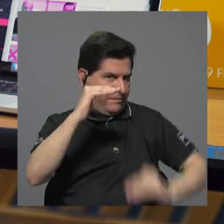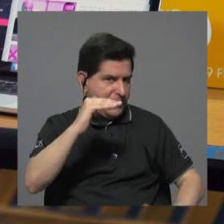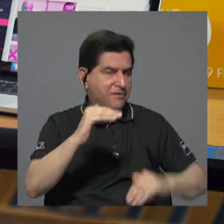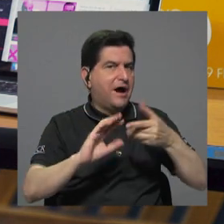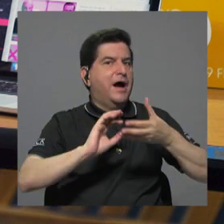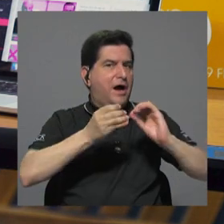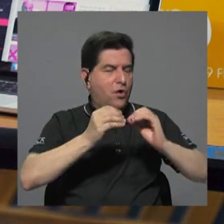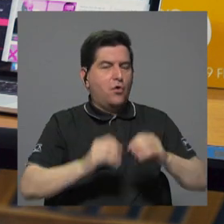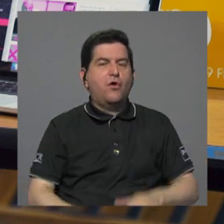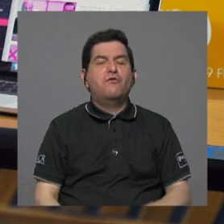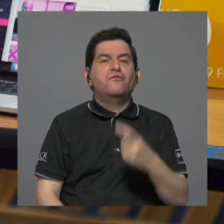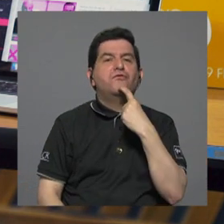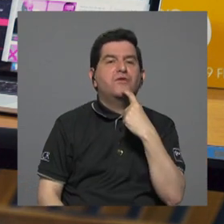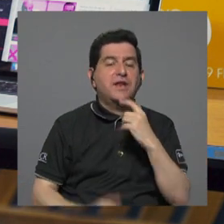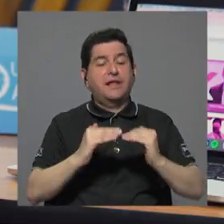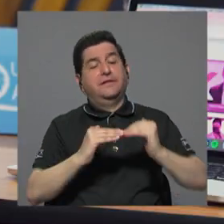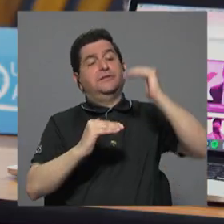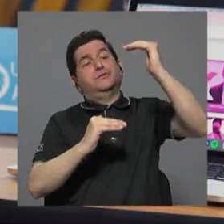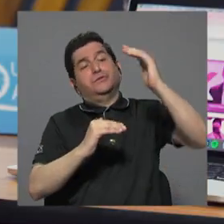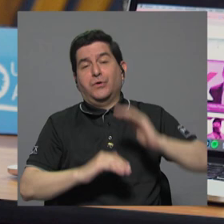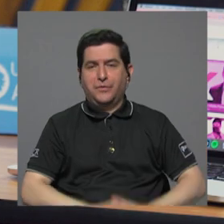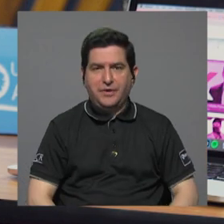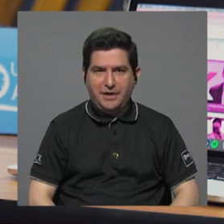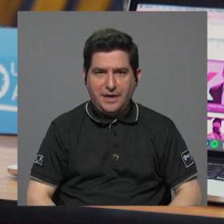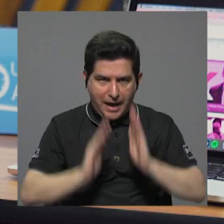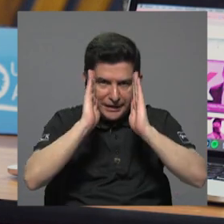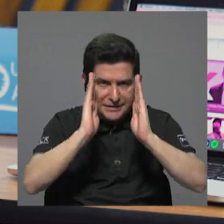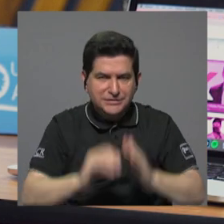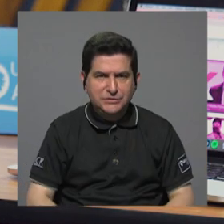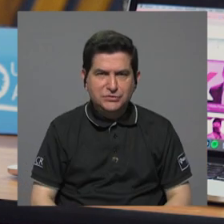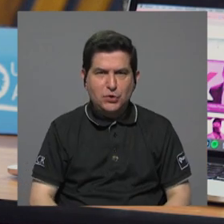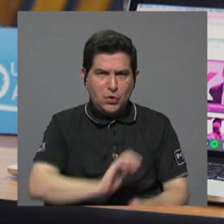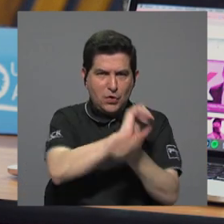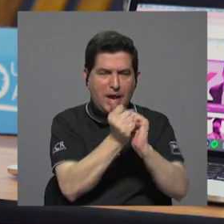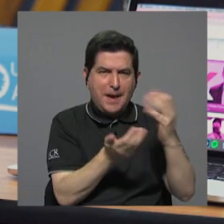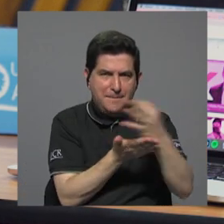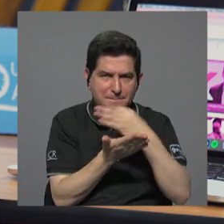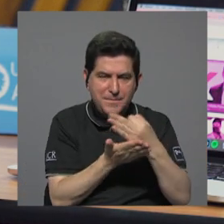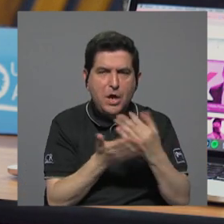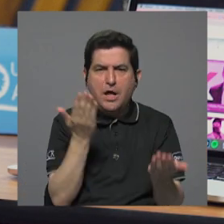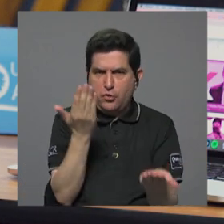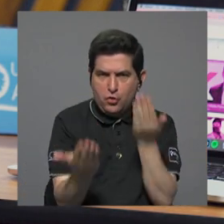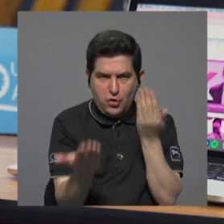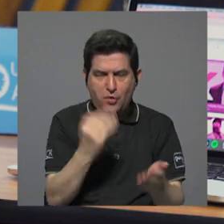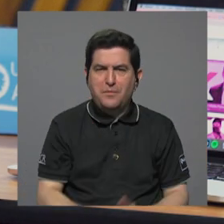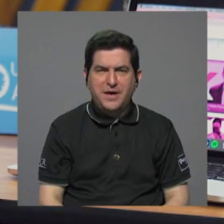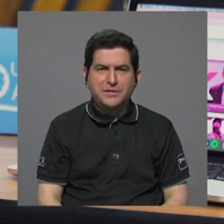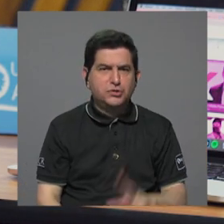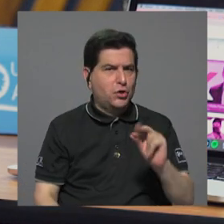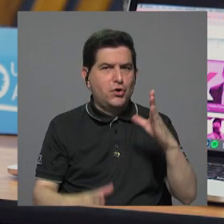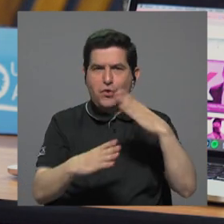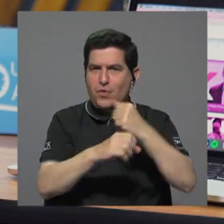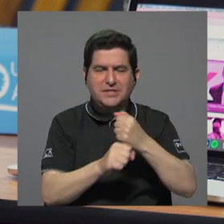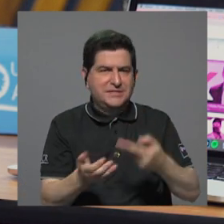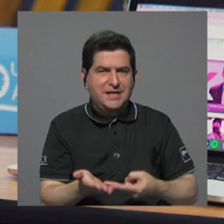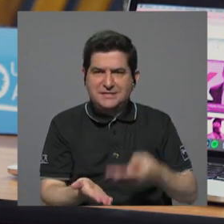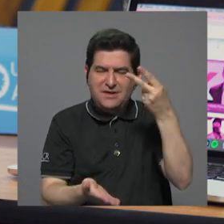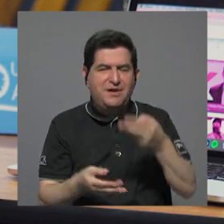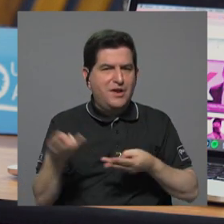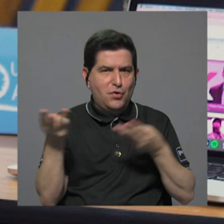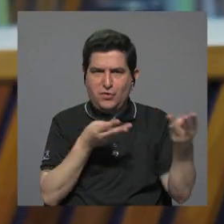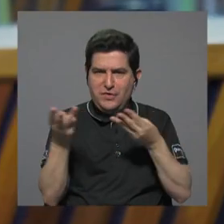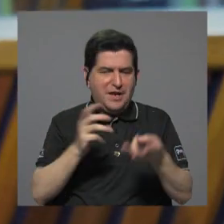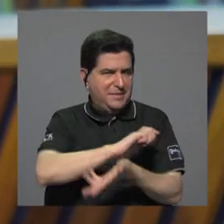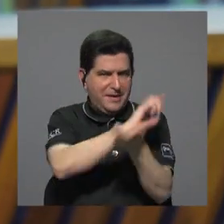ese promedio, mientras que Finlandia lo supera. Ojo, la conversión de monedas para esa comparación no se hace con los valores del mercado